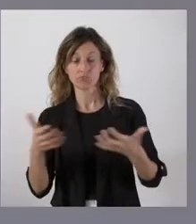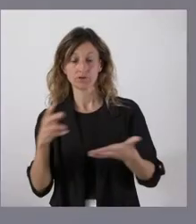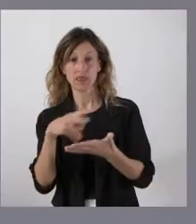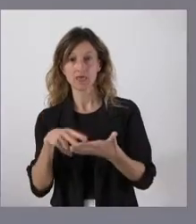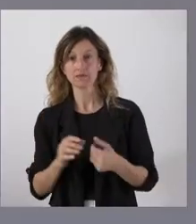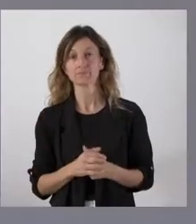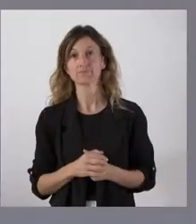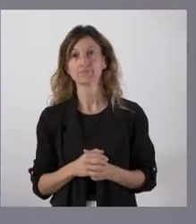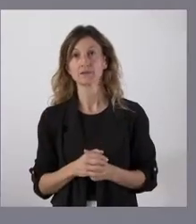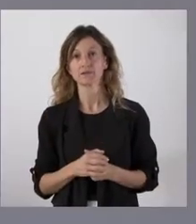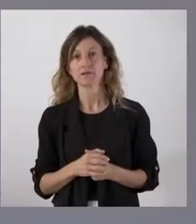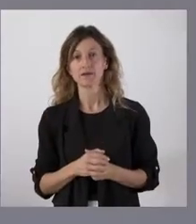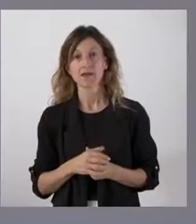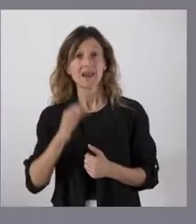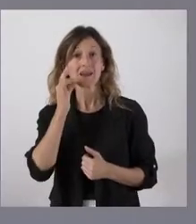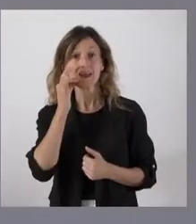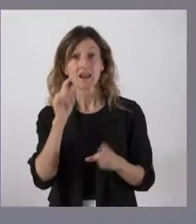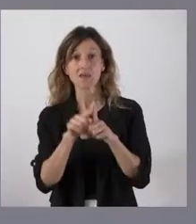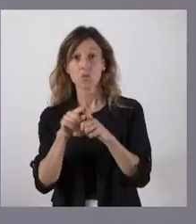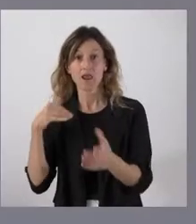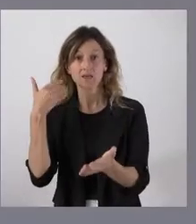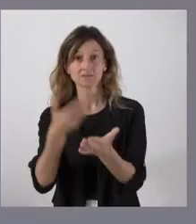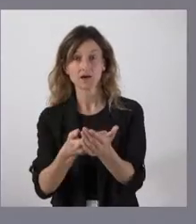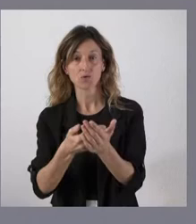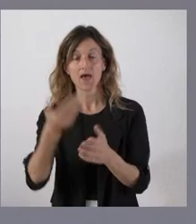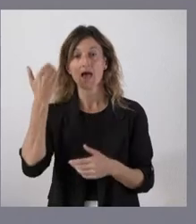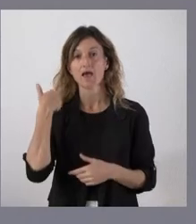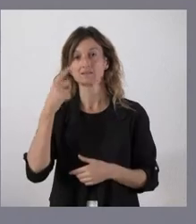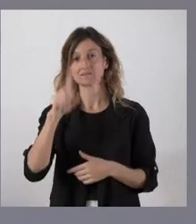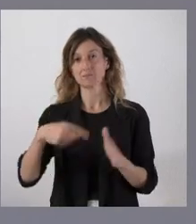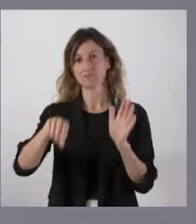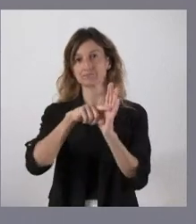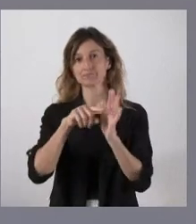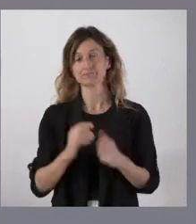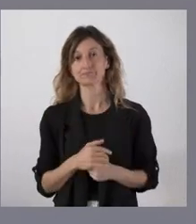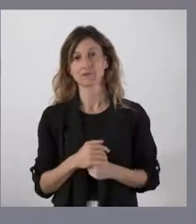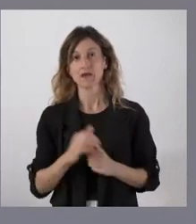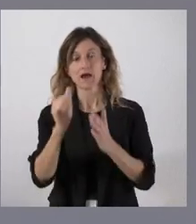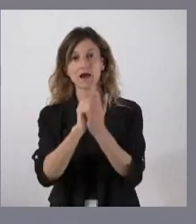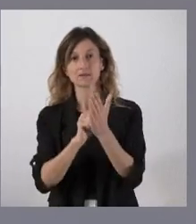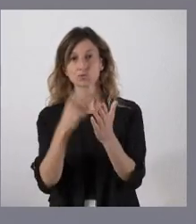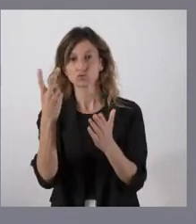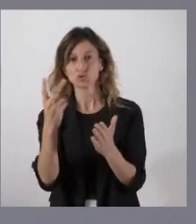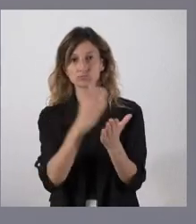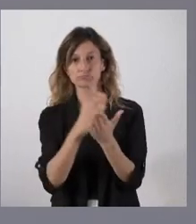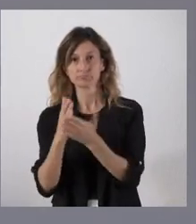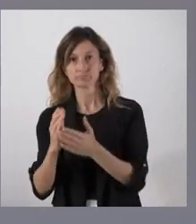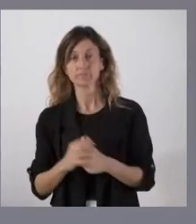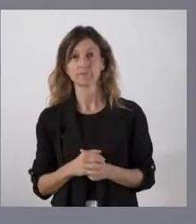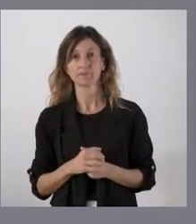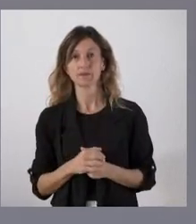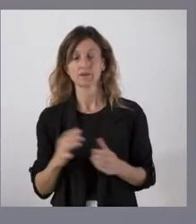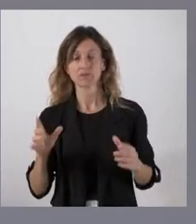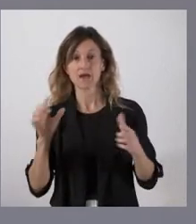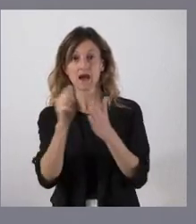No, realmente como hasta ahora, porque esa salvedad existía anteriormente, existían dos artículos diferenciados. Parece lógico conectar ambos